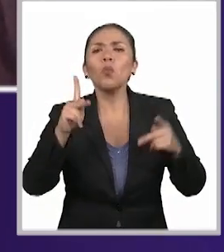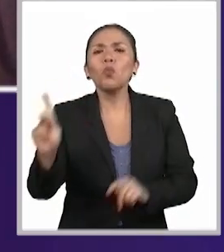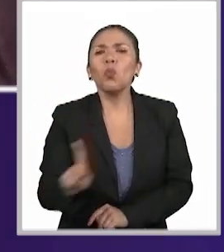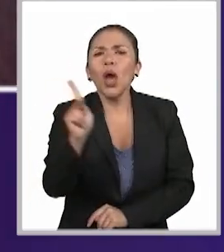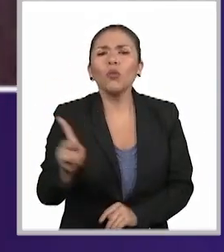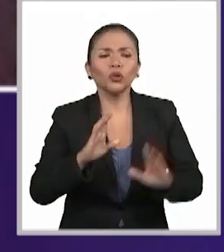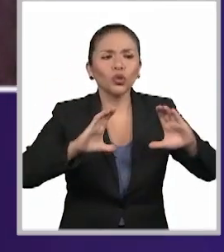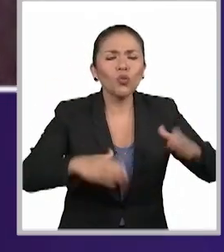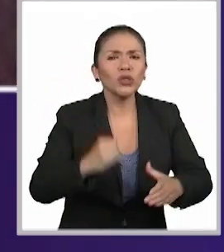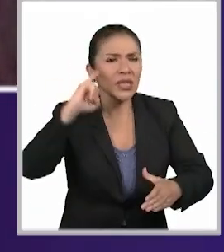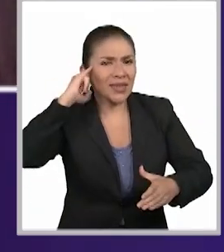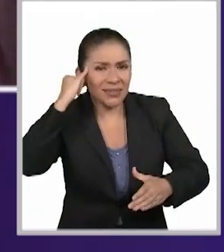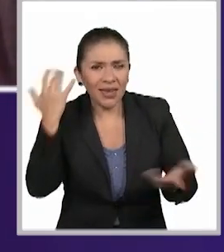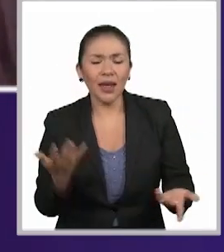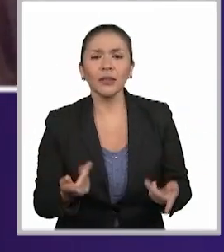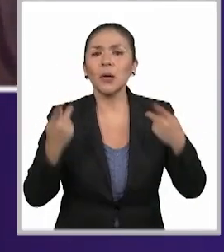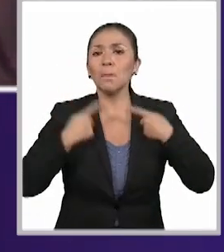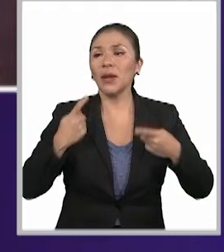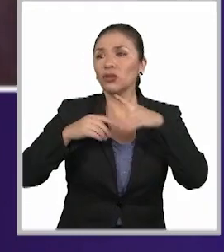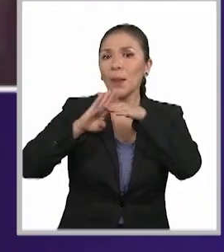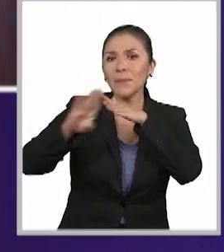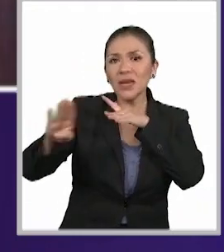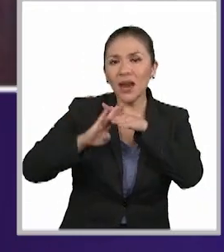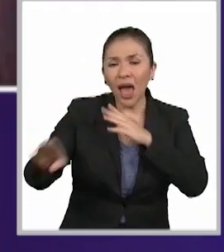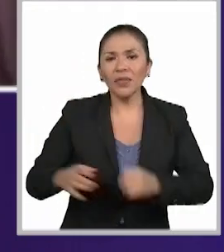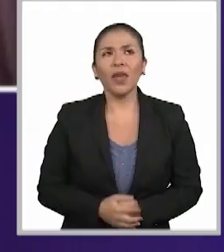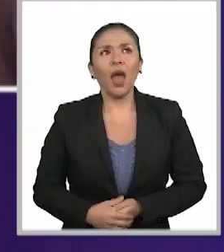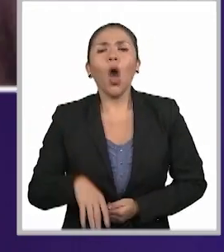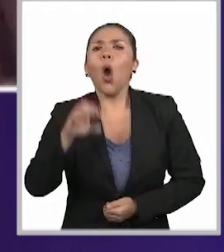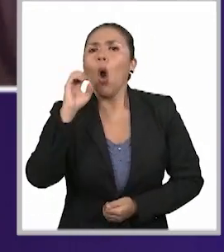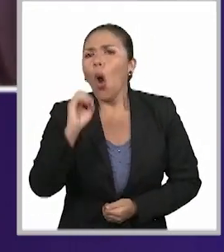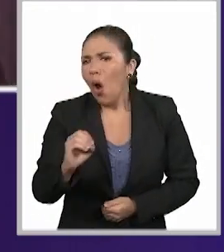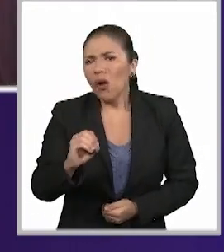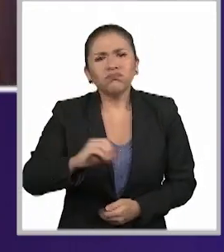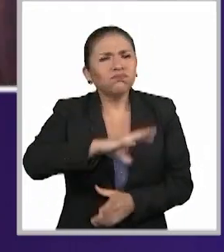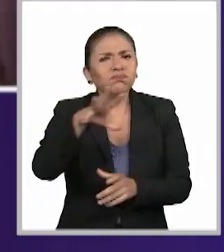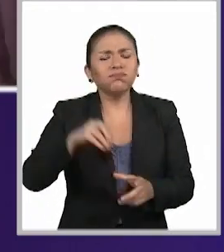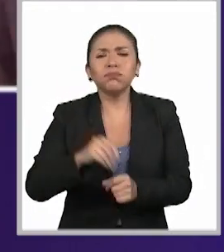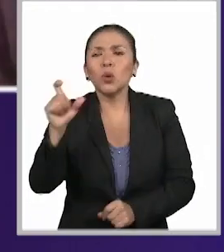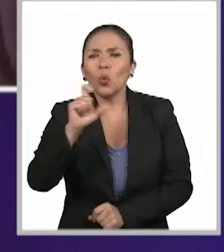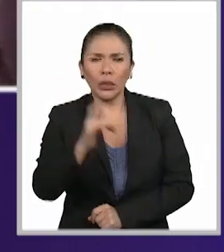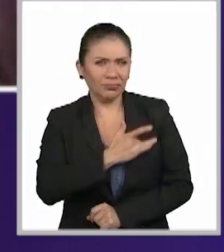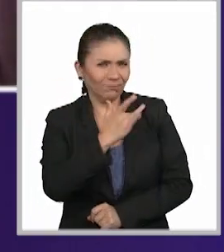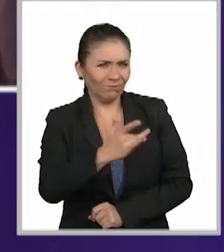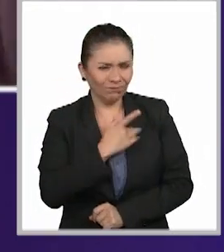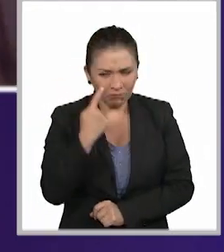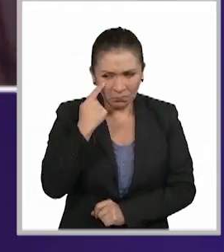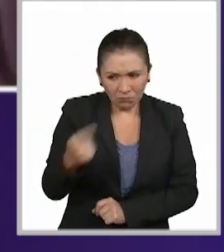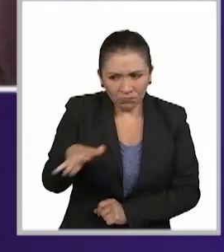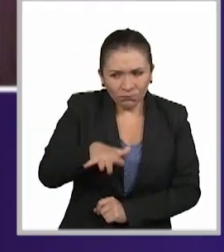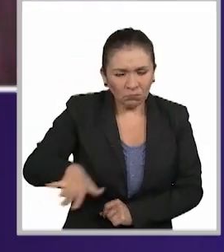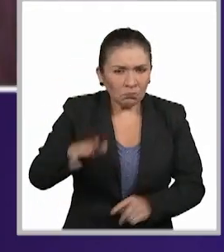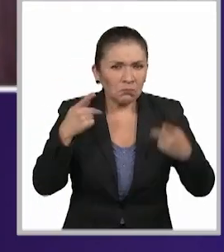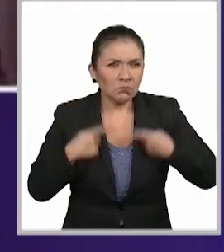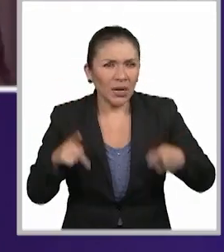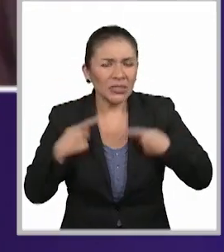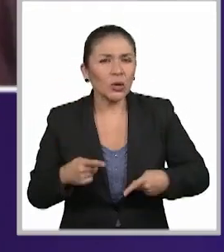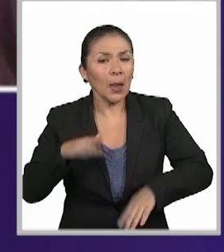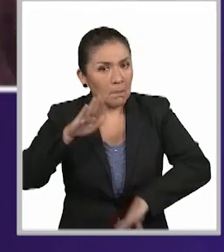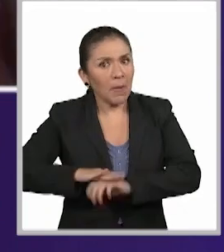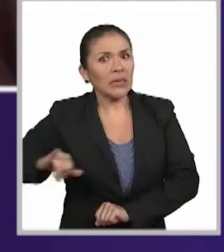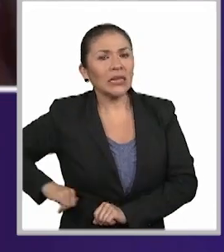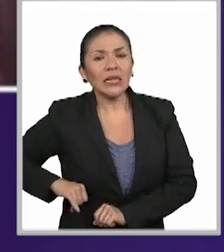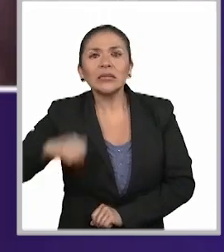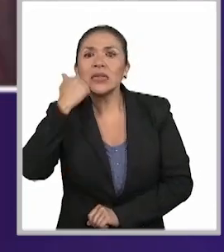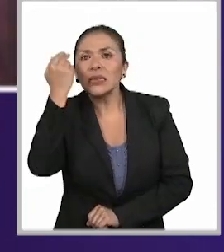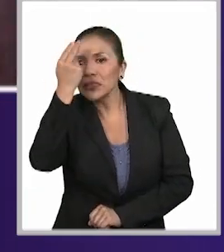pueblos y comunidades indígenas, personas migrantes o en general, cuando consideramos que la población en general va